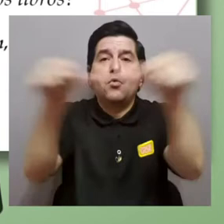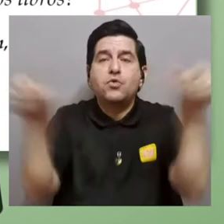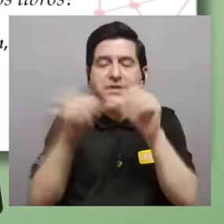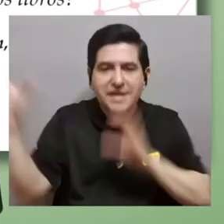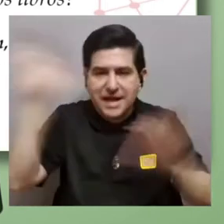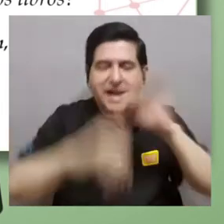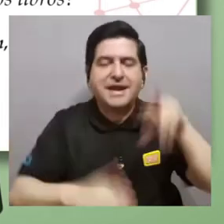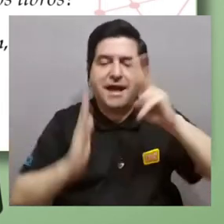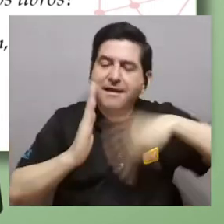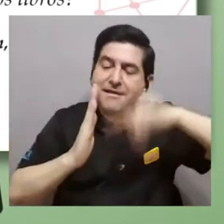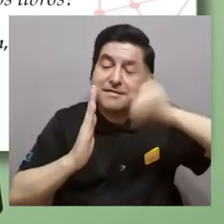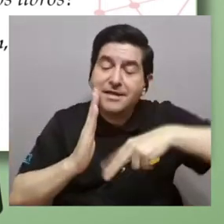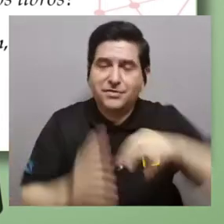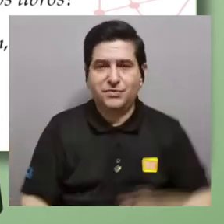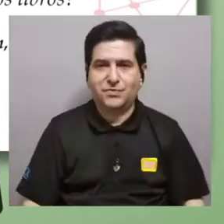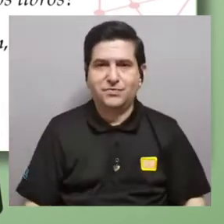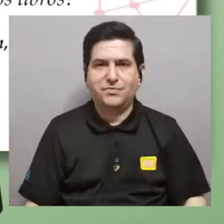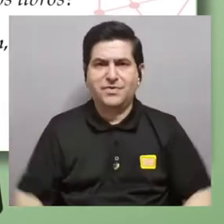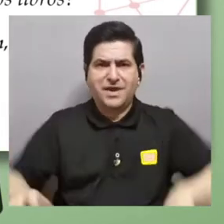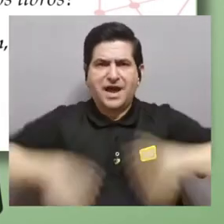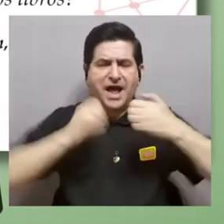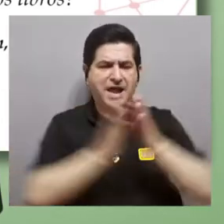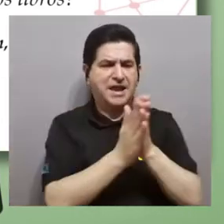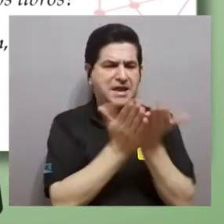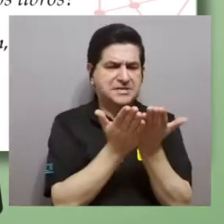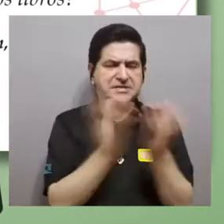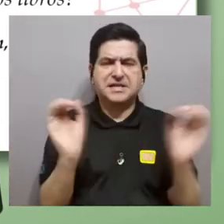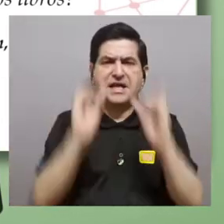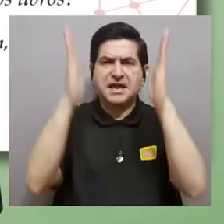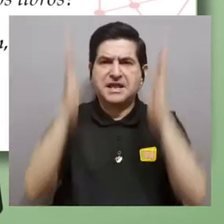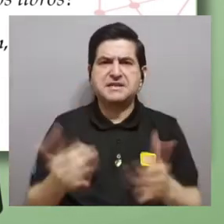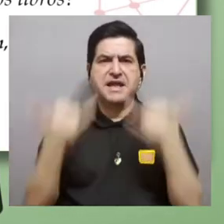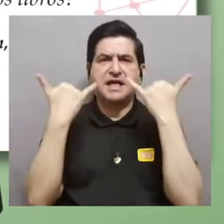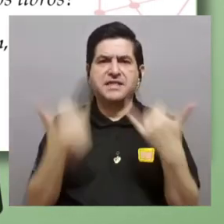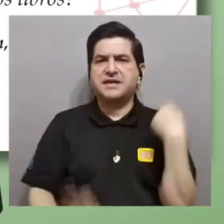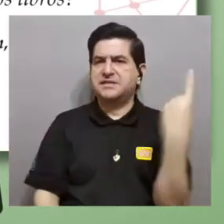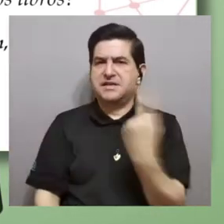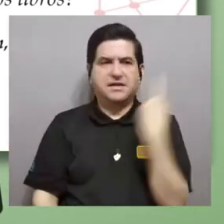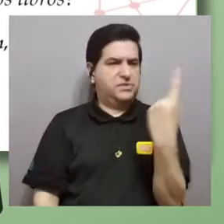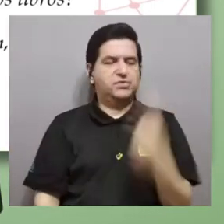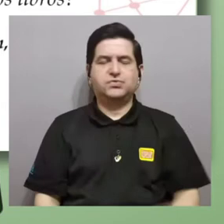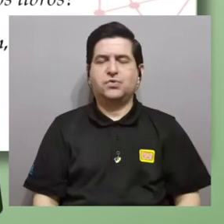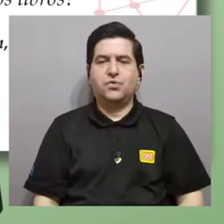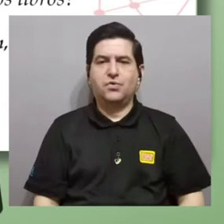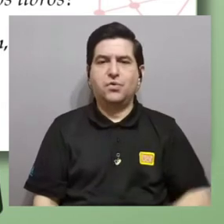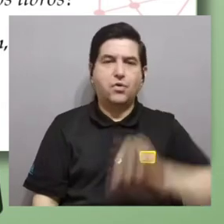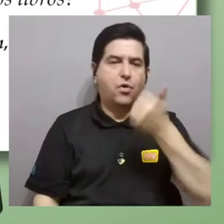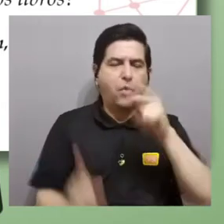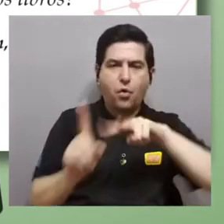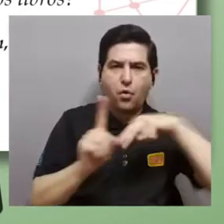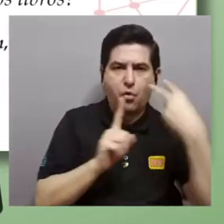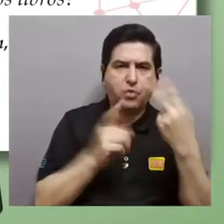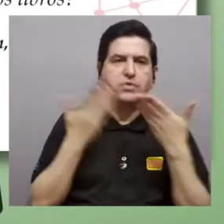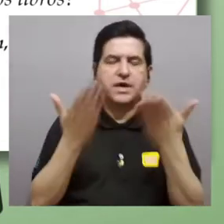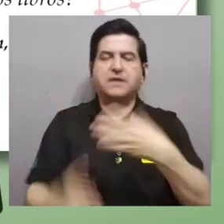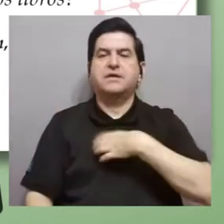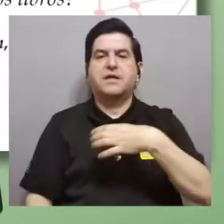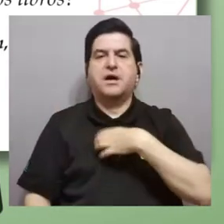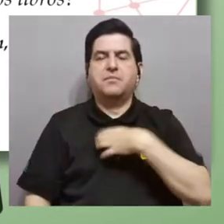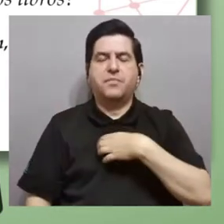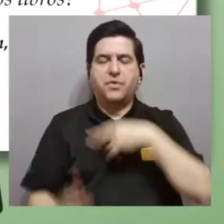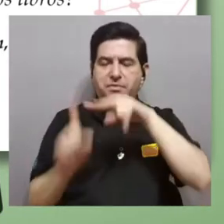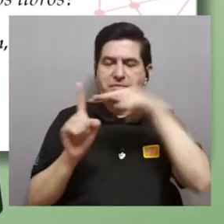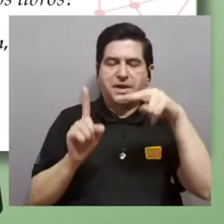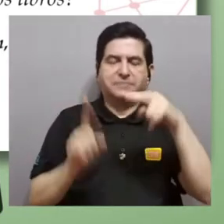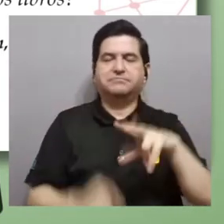la multidisciplinaridad es la lectura. Desde que existe el libro nadie está ya completamente solo sin otra perspectiva que la que le